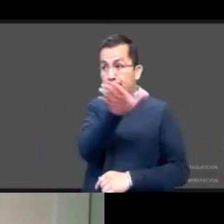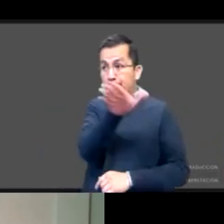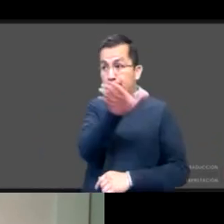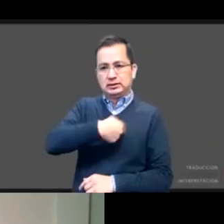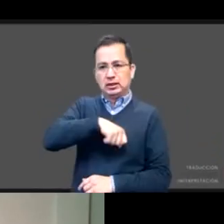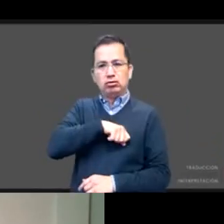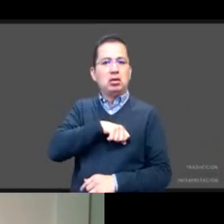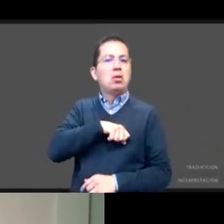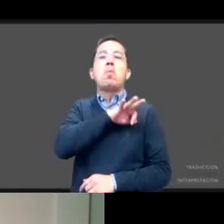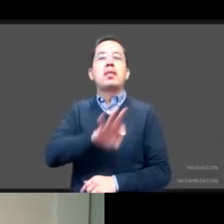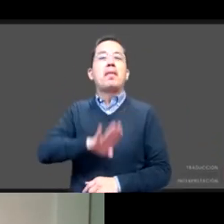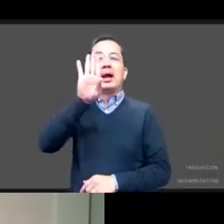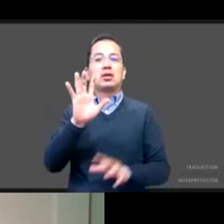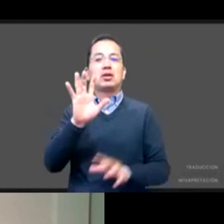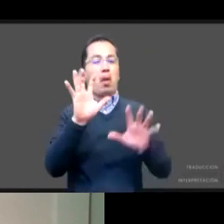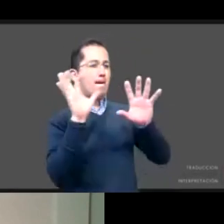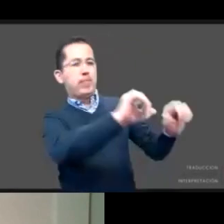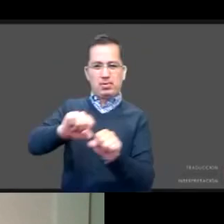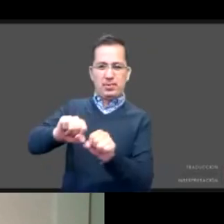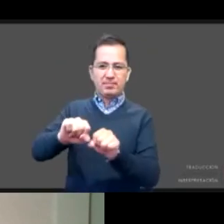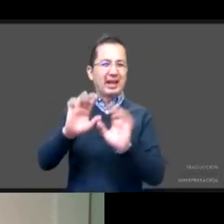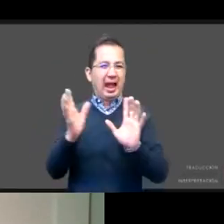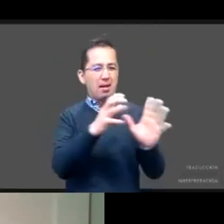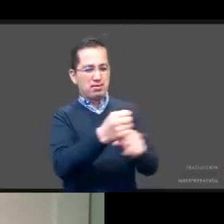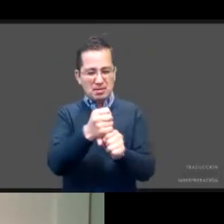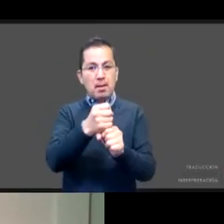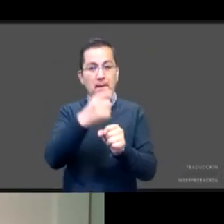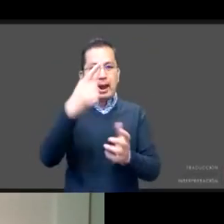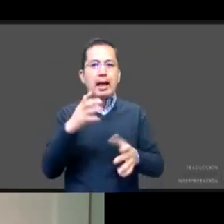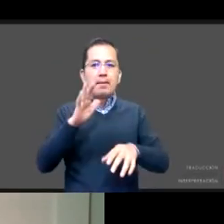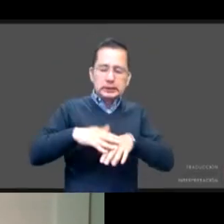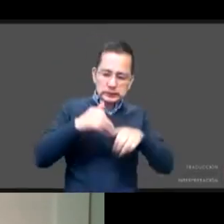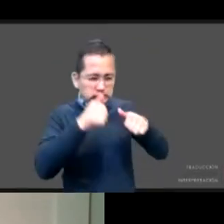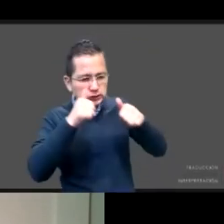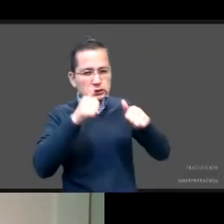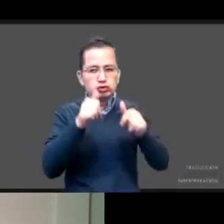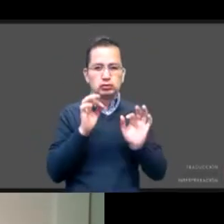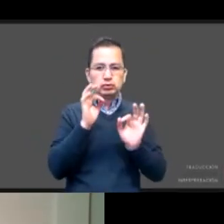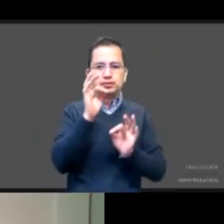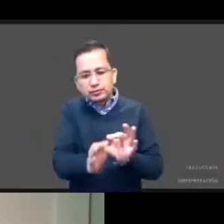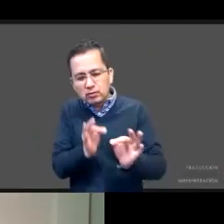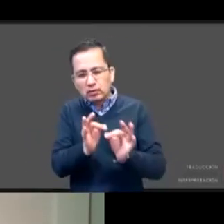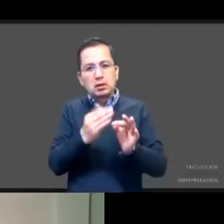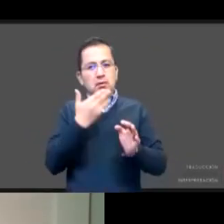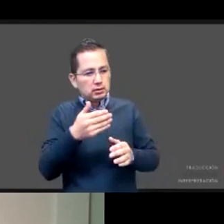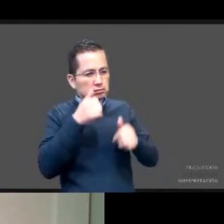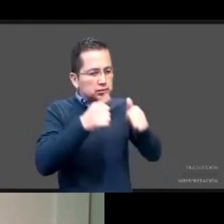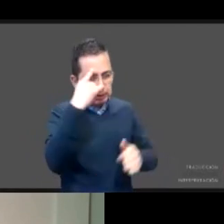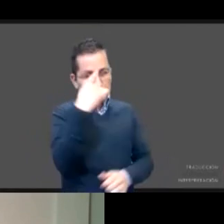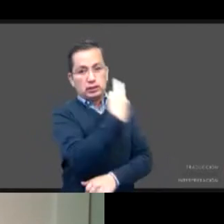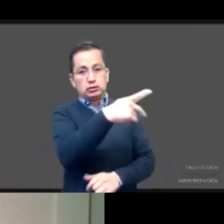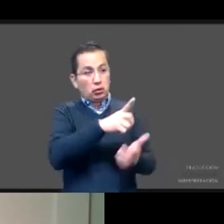lo digo entrecomitadamente, para convertirlas en sujetos de atención y cumplimiento de su derecho a la salud. Por el otro